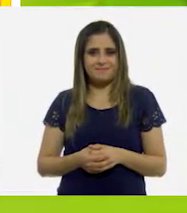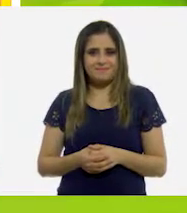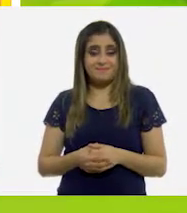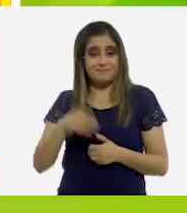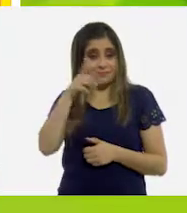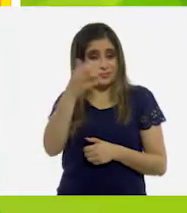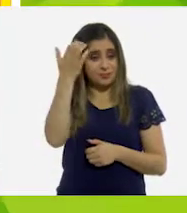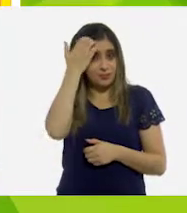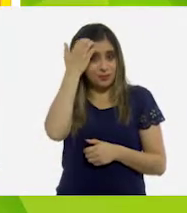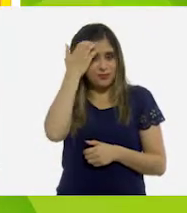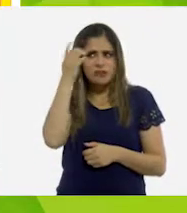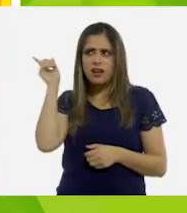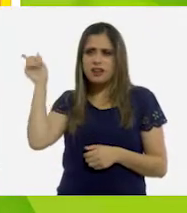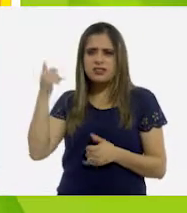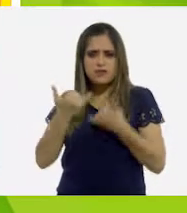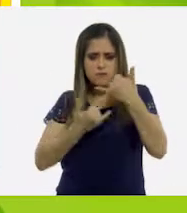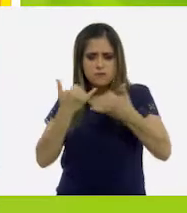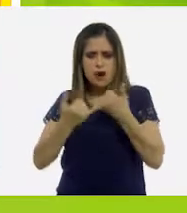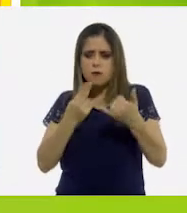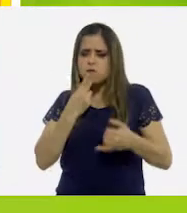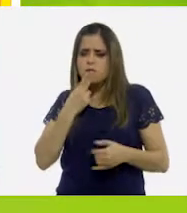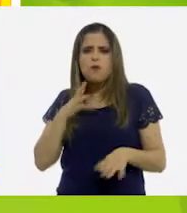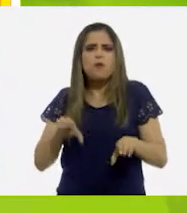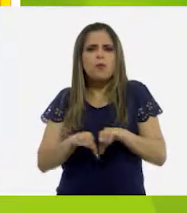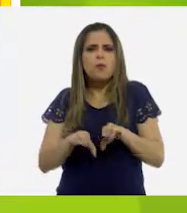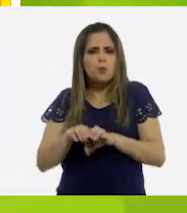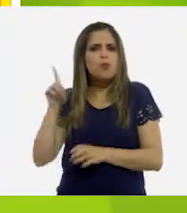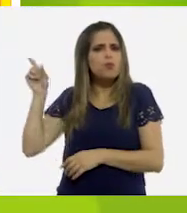¿Conocen cómo se utilizan algunos de ellos?